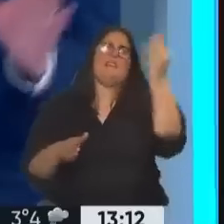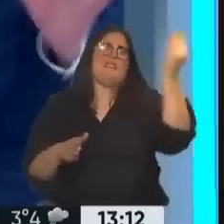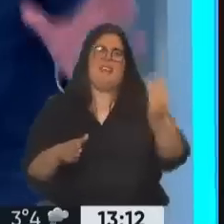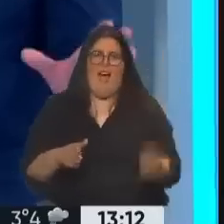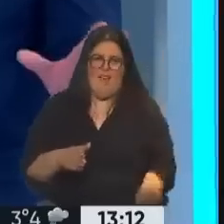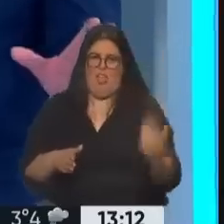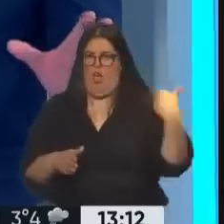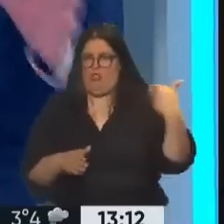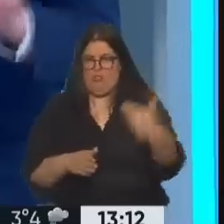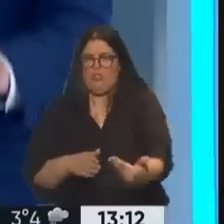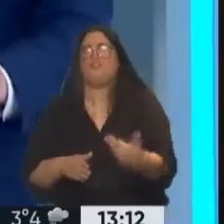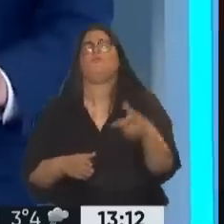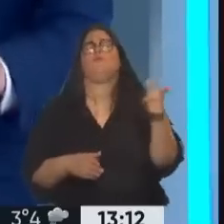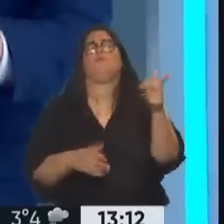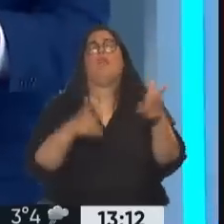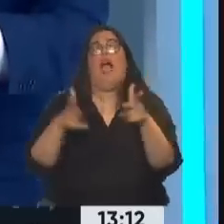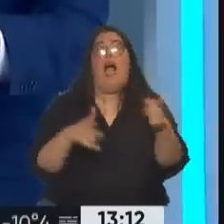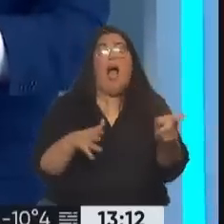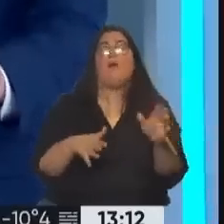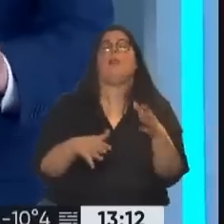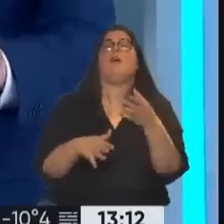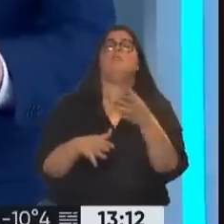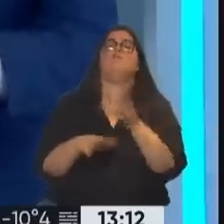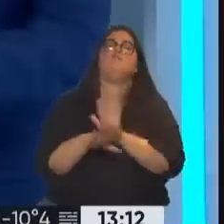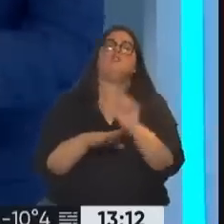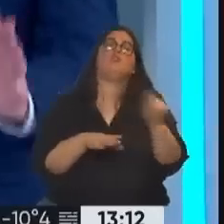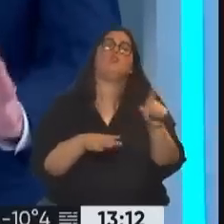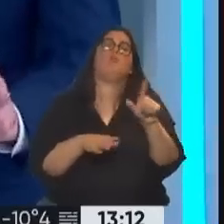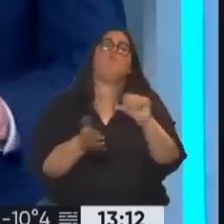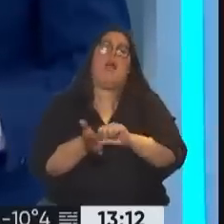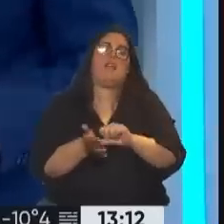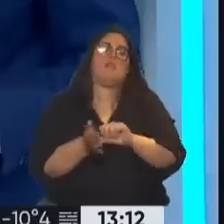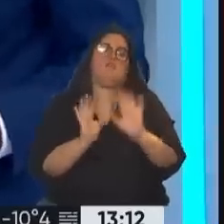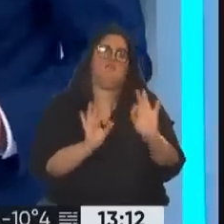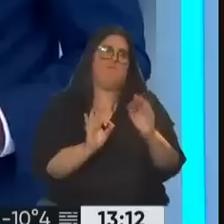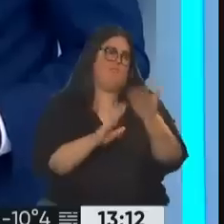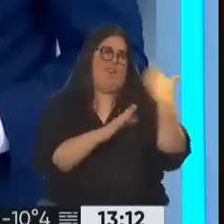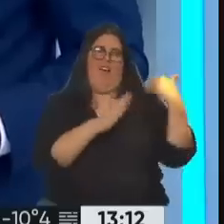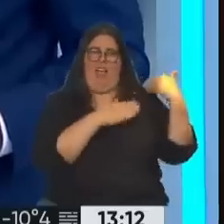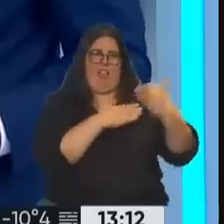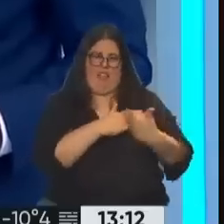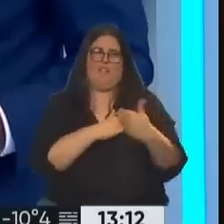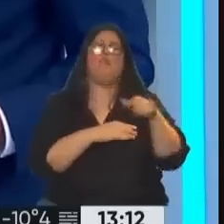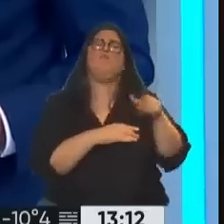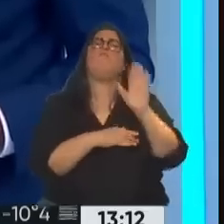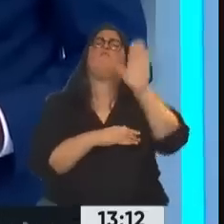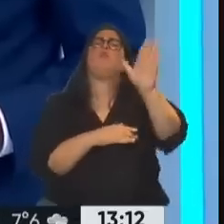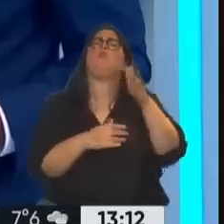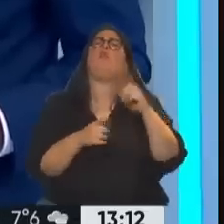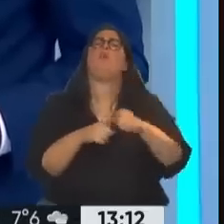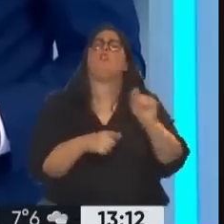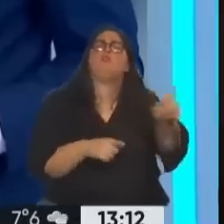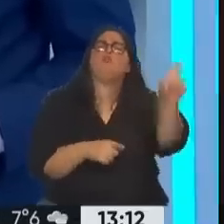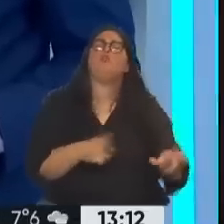A partir de lo que usted plantea, la realidad de su país. ¿Cuál es su futuro político? Mi futuro político, bueno, eso es lo menos importante.